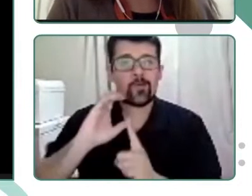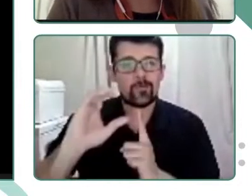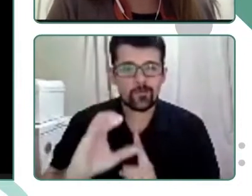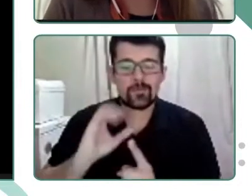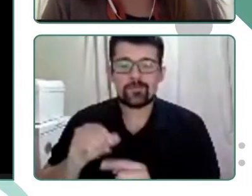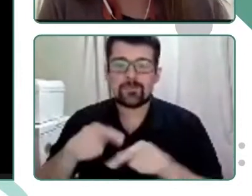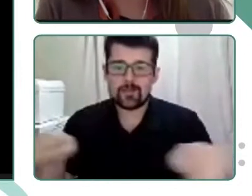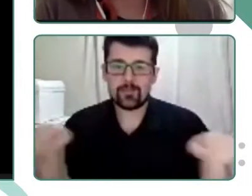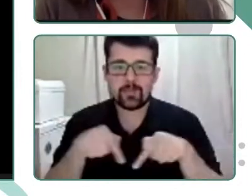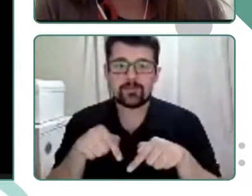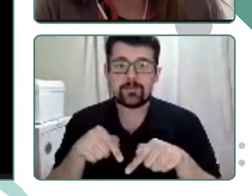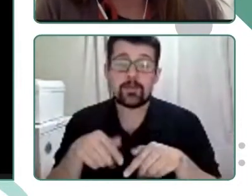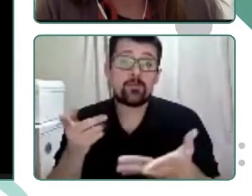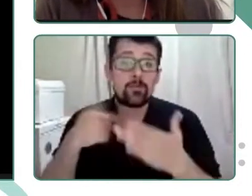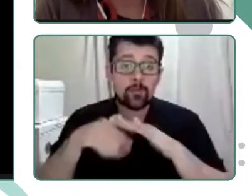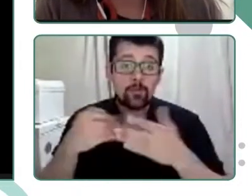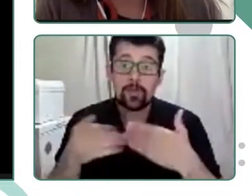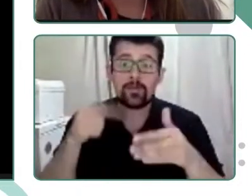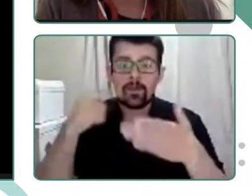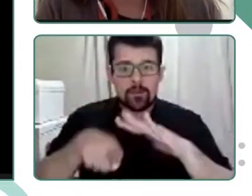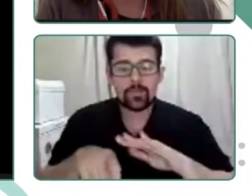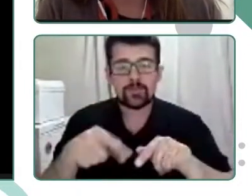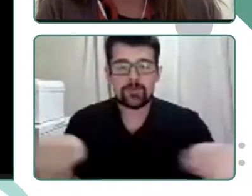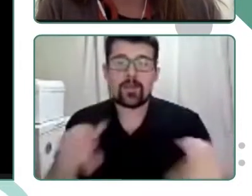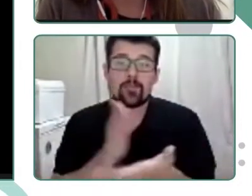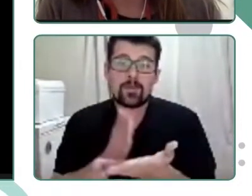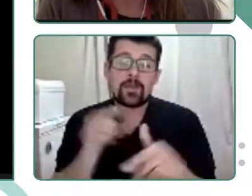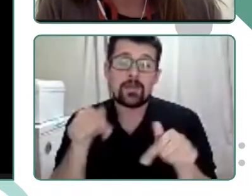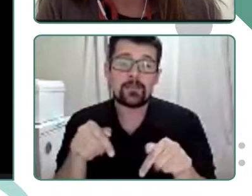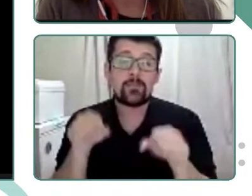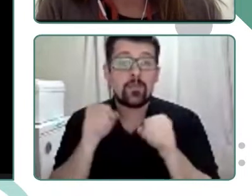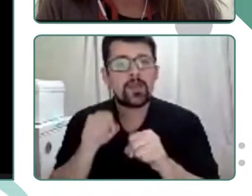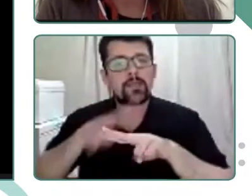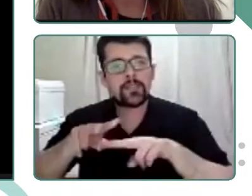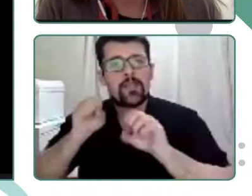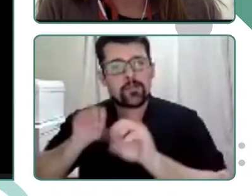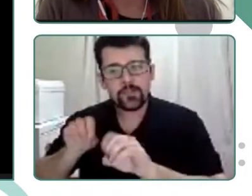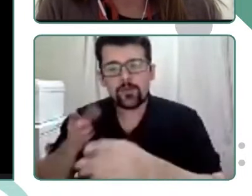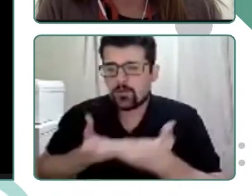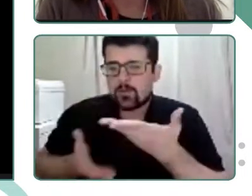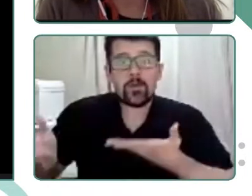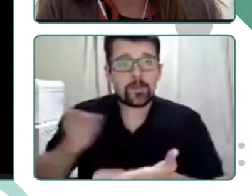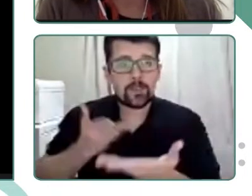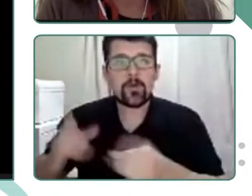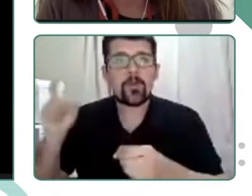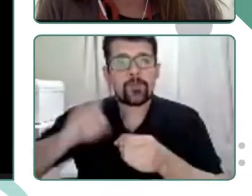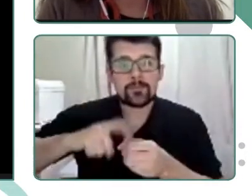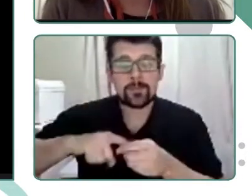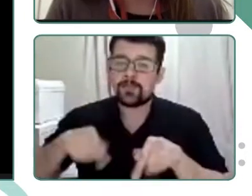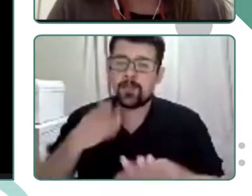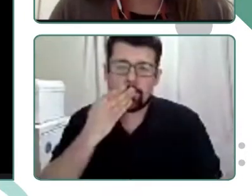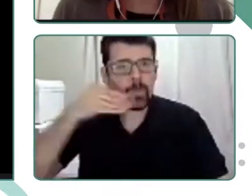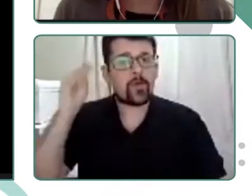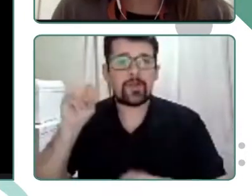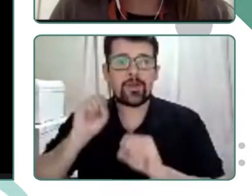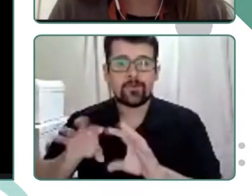el espacio de la escuela, permitiendo así que la educación constituya un proceso colaborativo y participativo y así mejorar la calidad de la